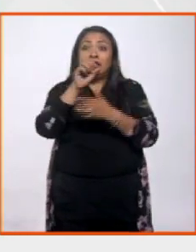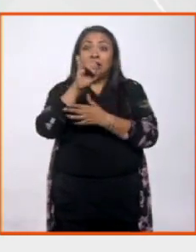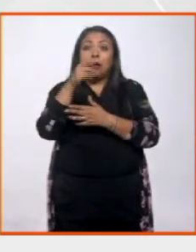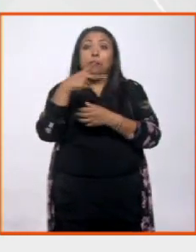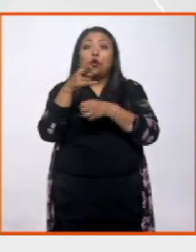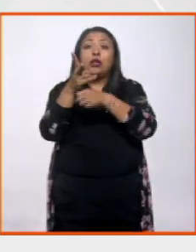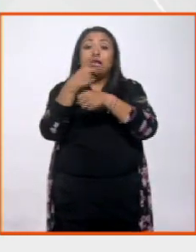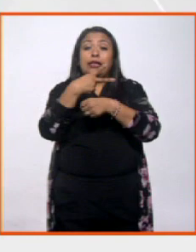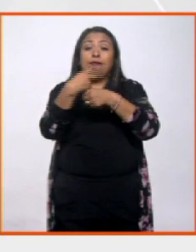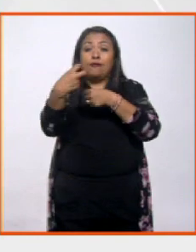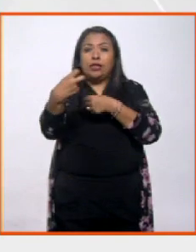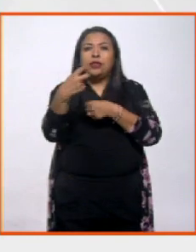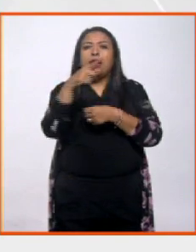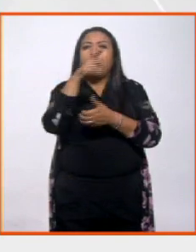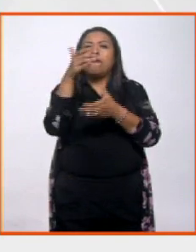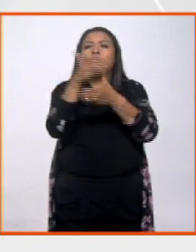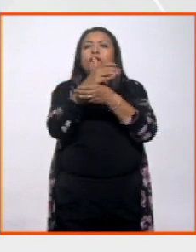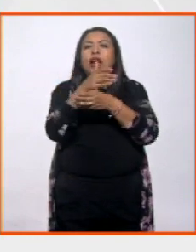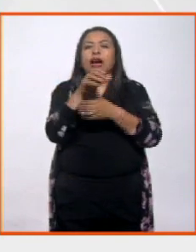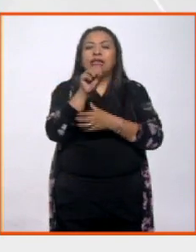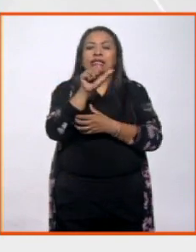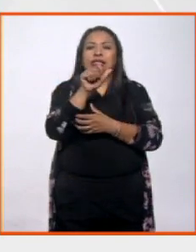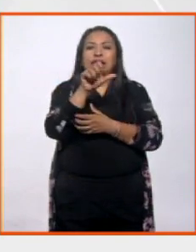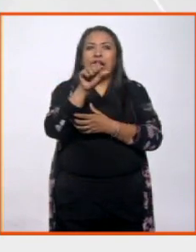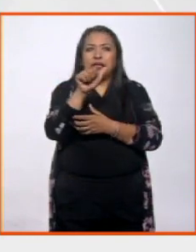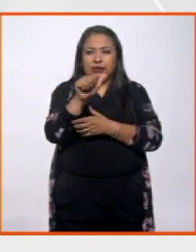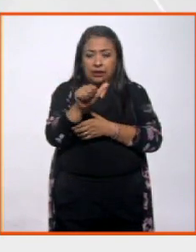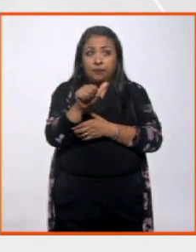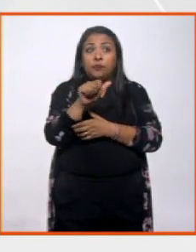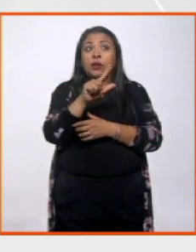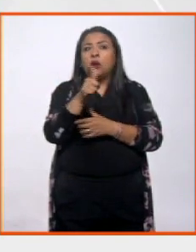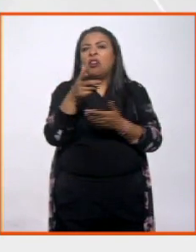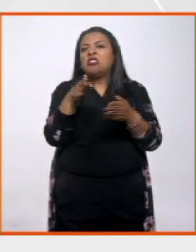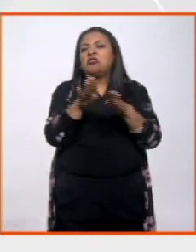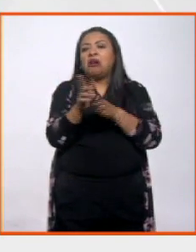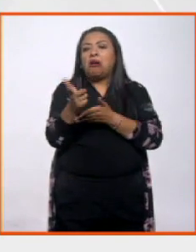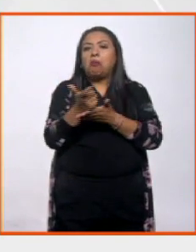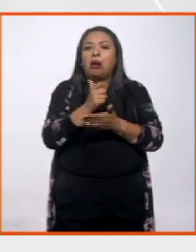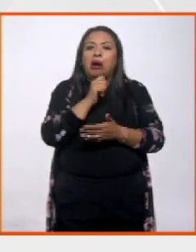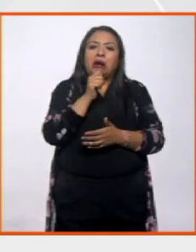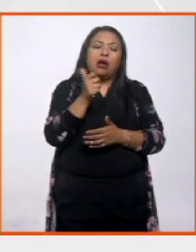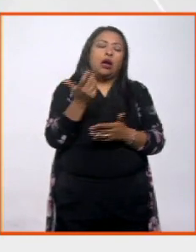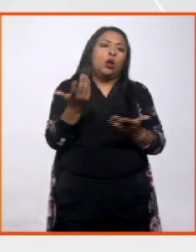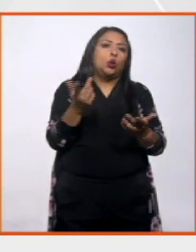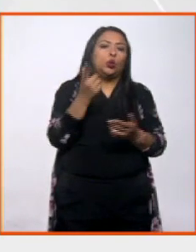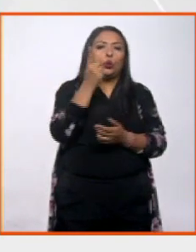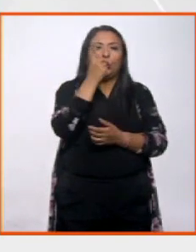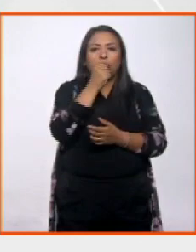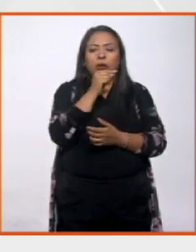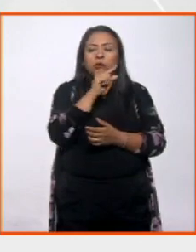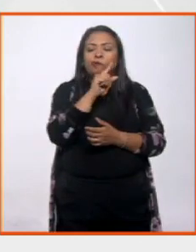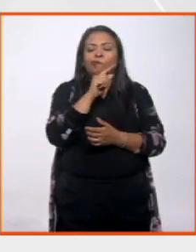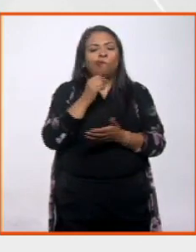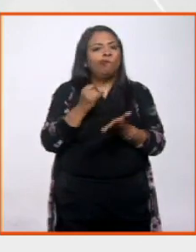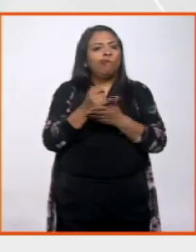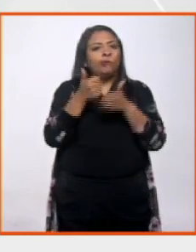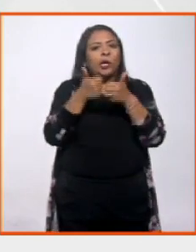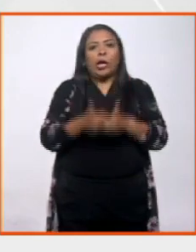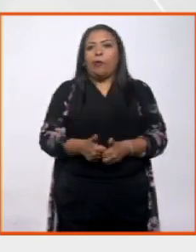invitados a tocar en un bar de salsa, que finalmente cierran, no les pagan, y a partir de ahí deciden quedarse.